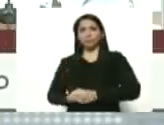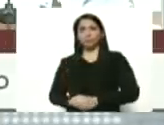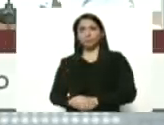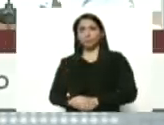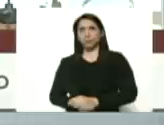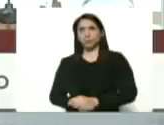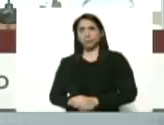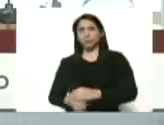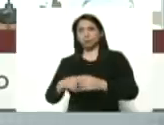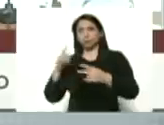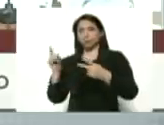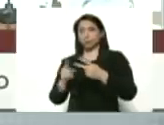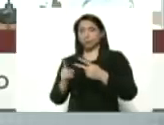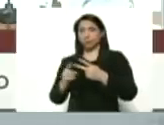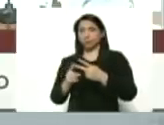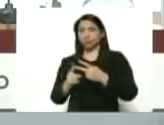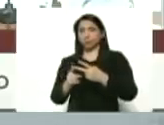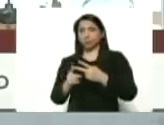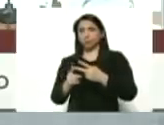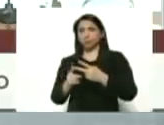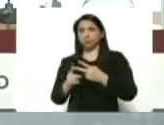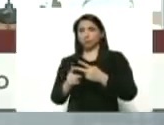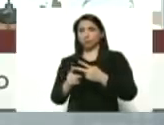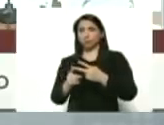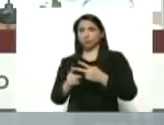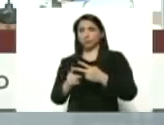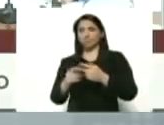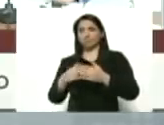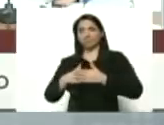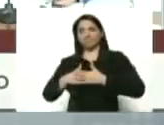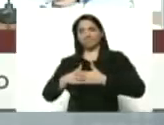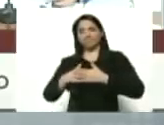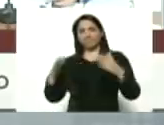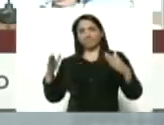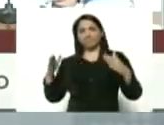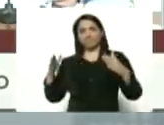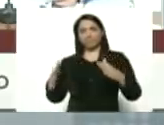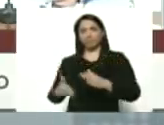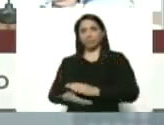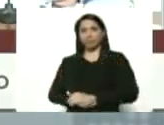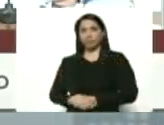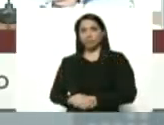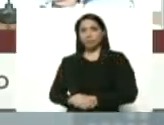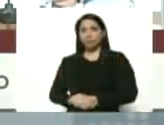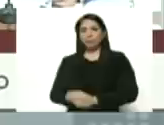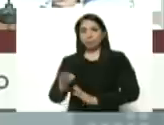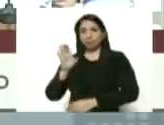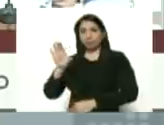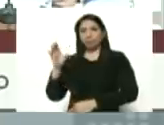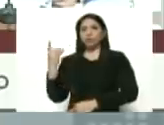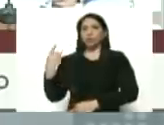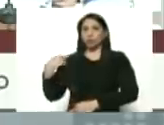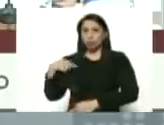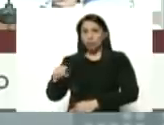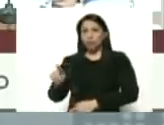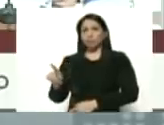luego garantizar que el país tuviera